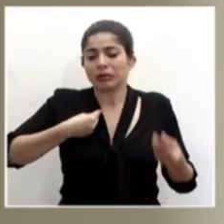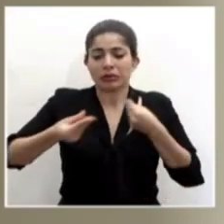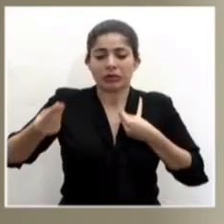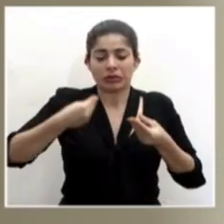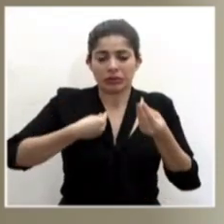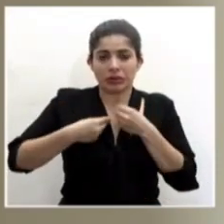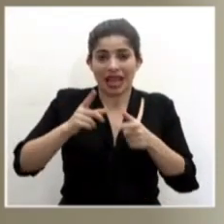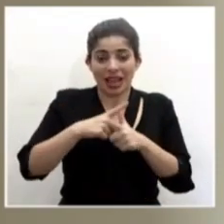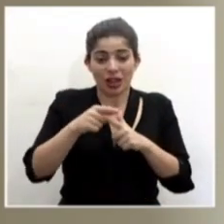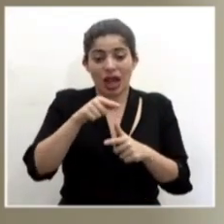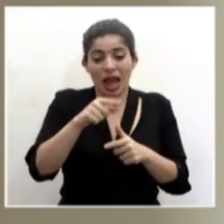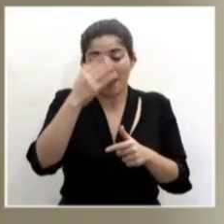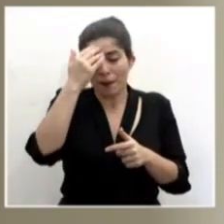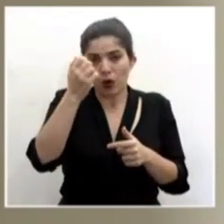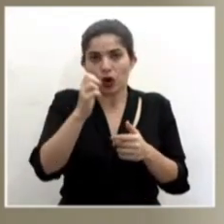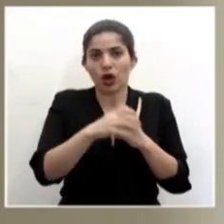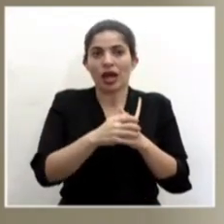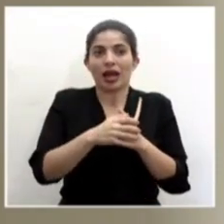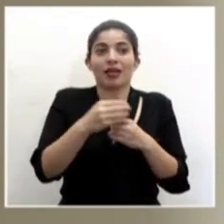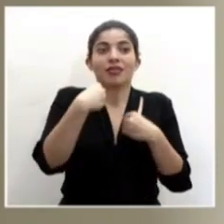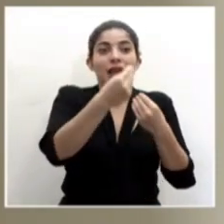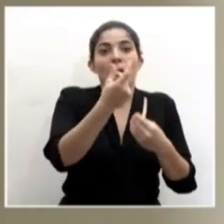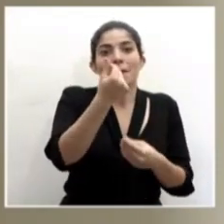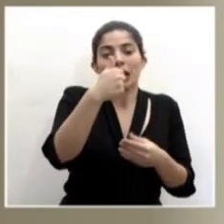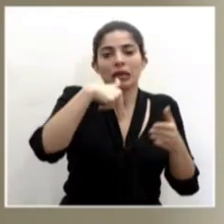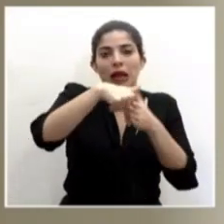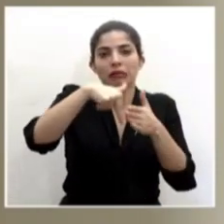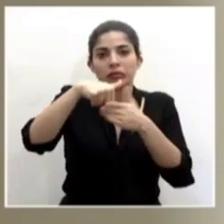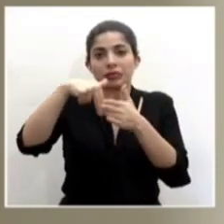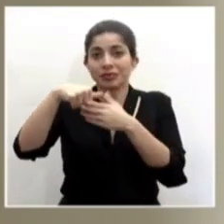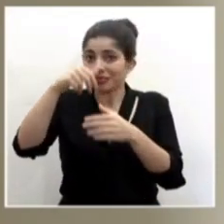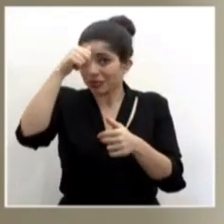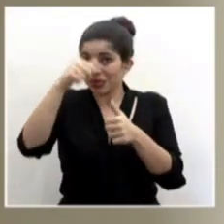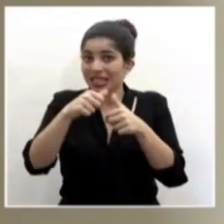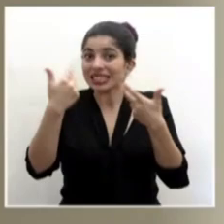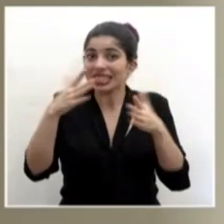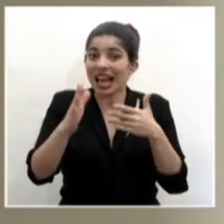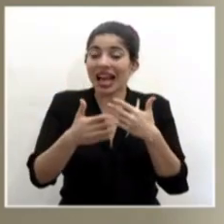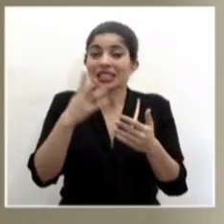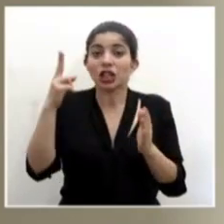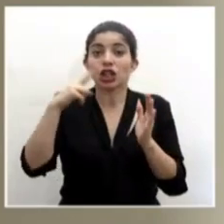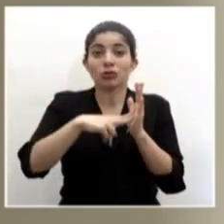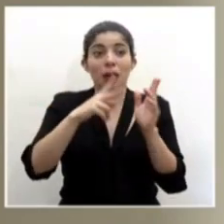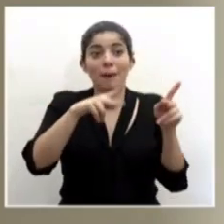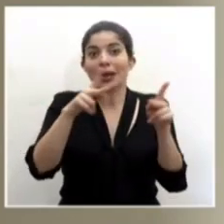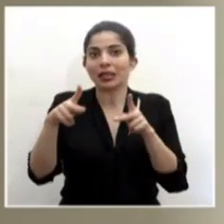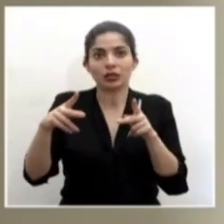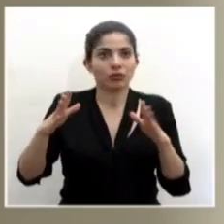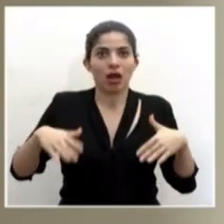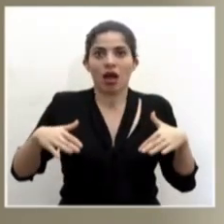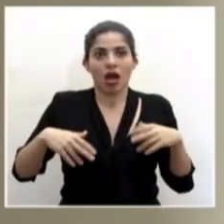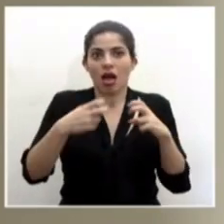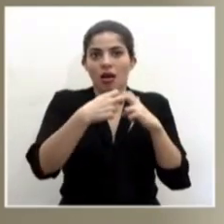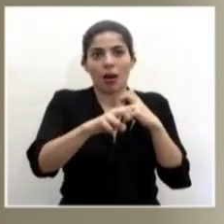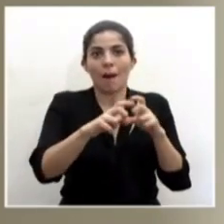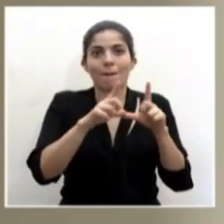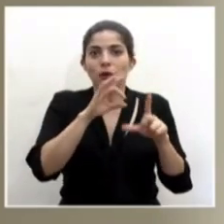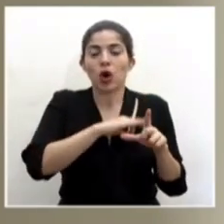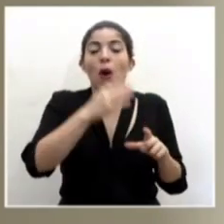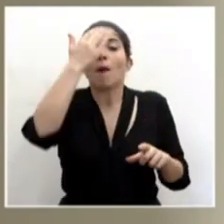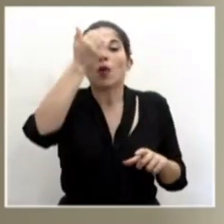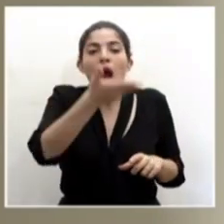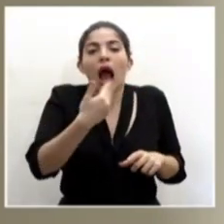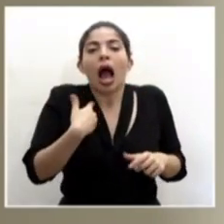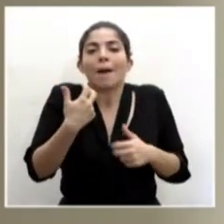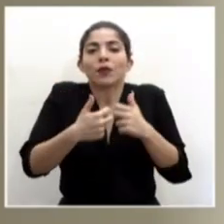colocar los recursos en las personas. Como saben, ya teníamos cerca de 2 mil personas a las que no les ha llegado su bono proteger porque tenemos